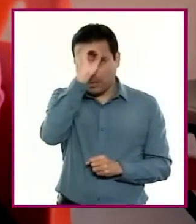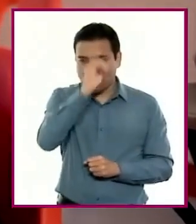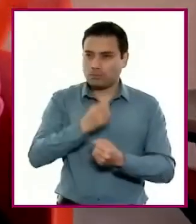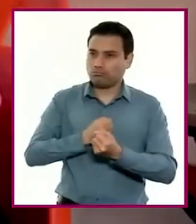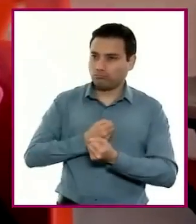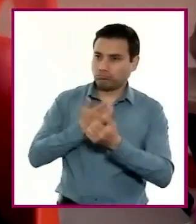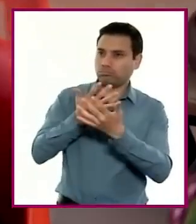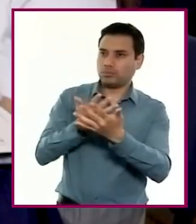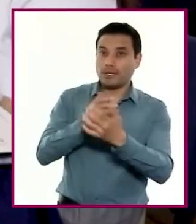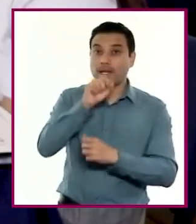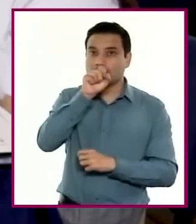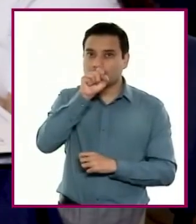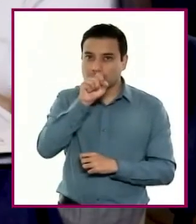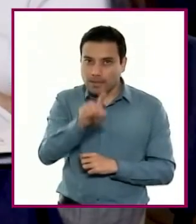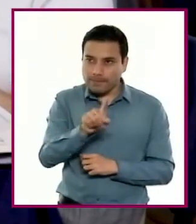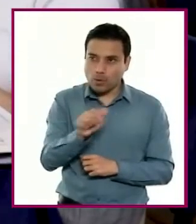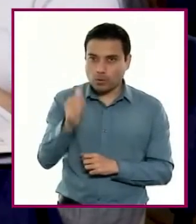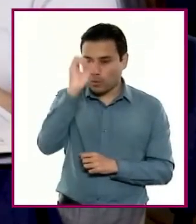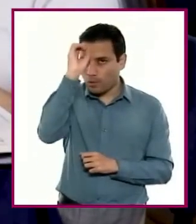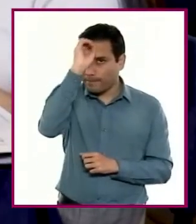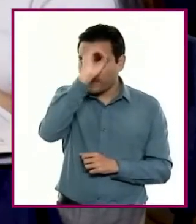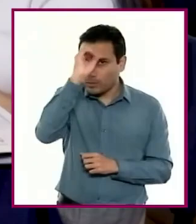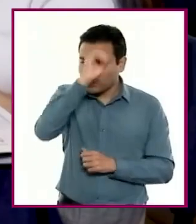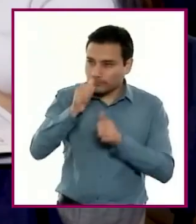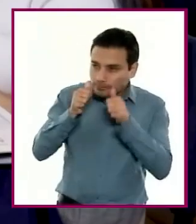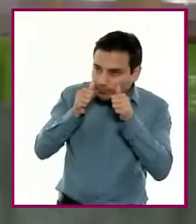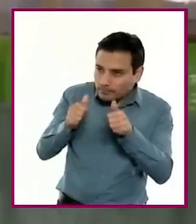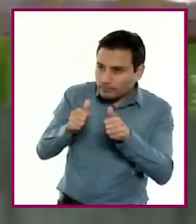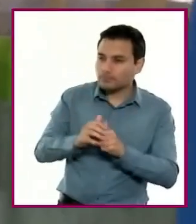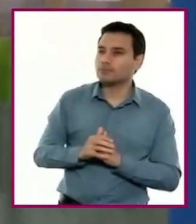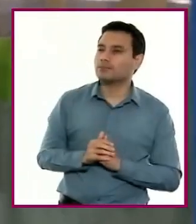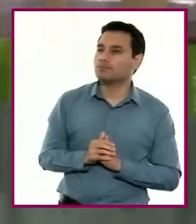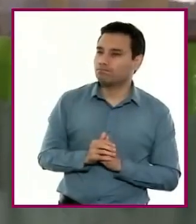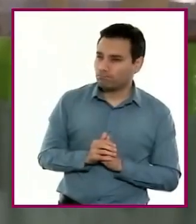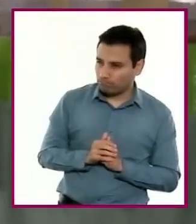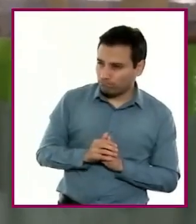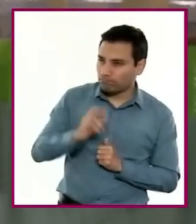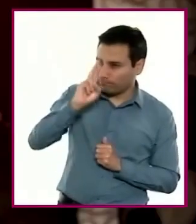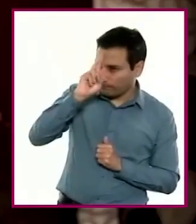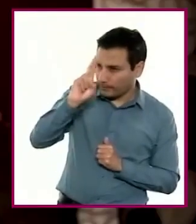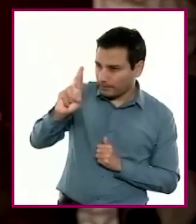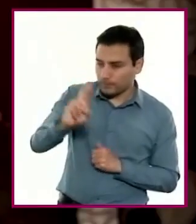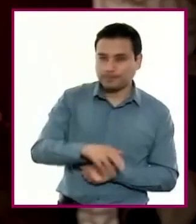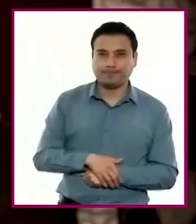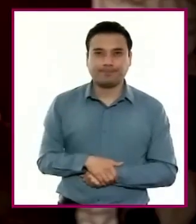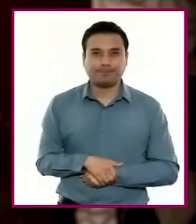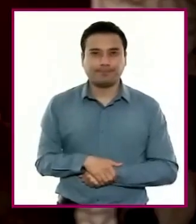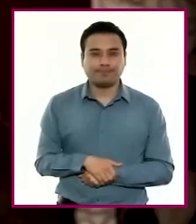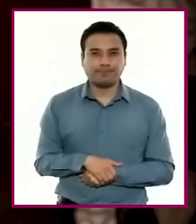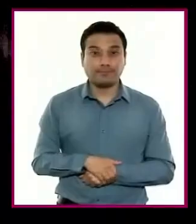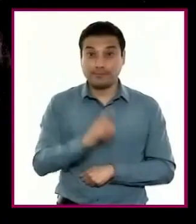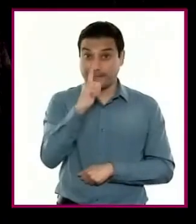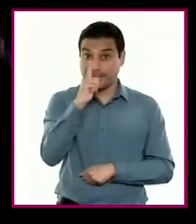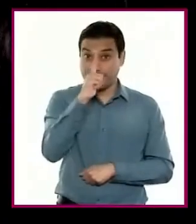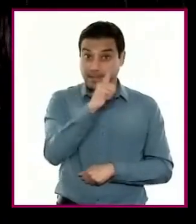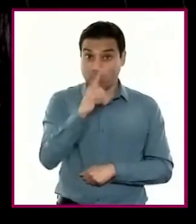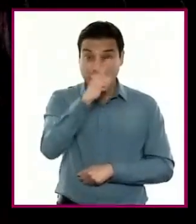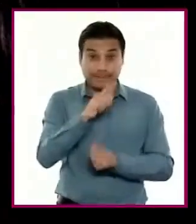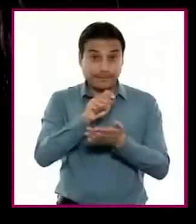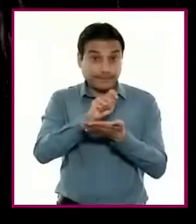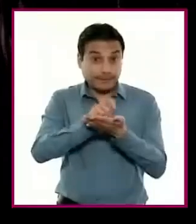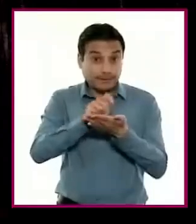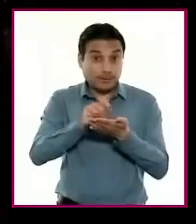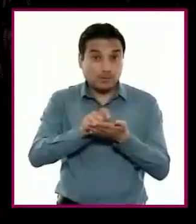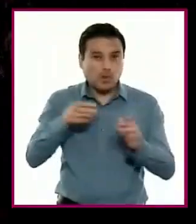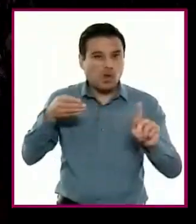escuchen la de las otras y otros de manera respetuosa y crítica. Respecto al lenguaje escrito, se busca que